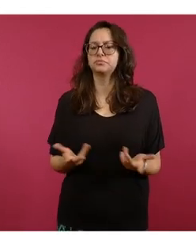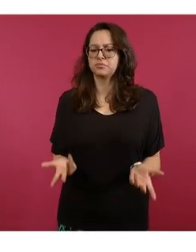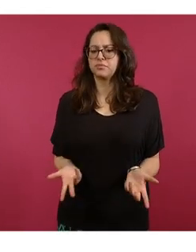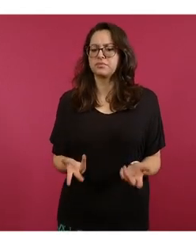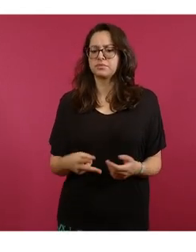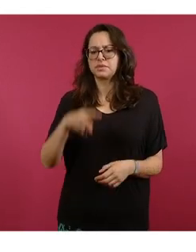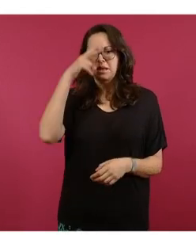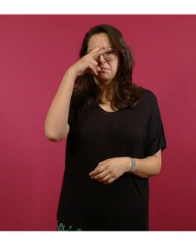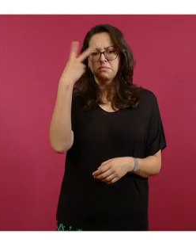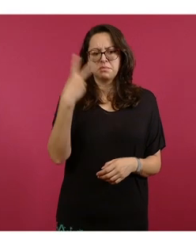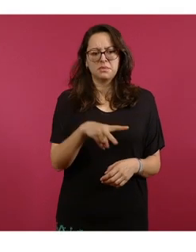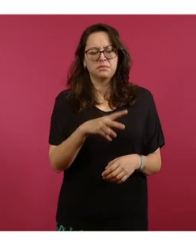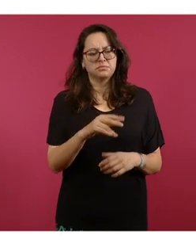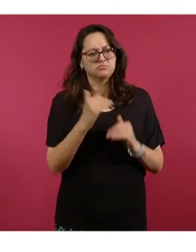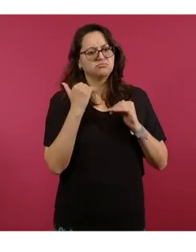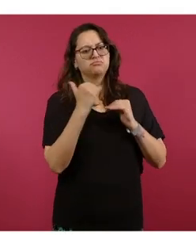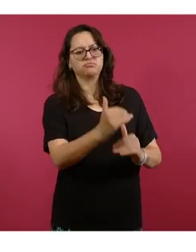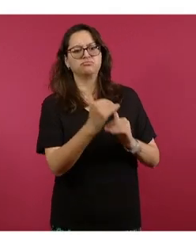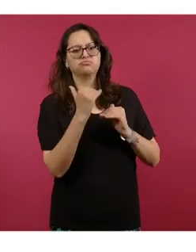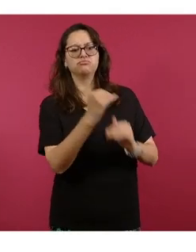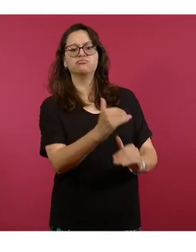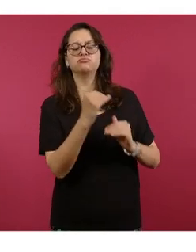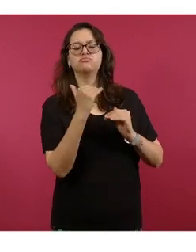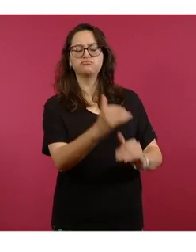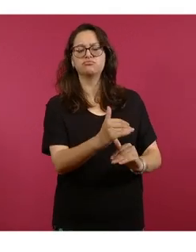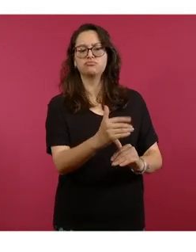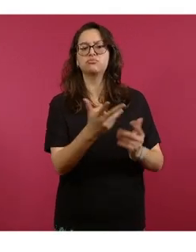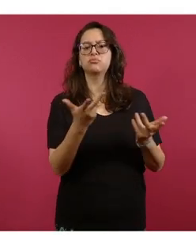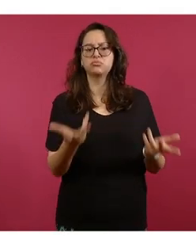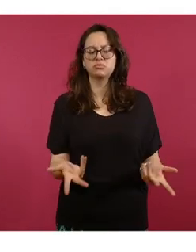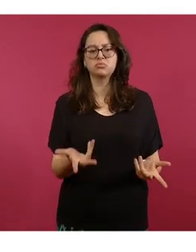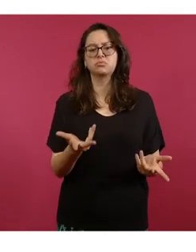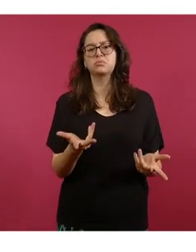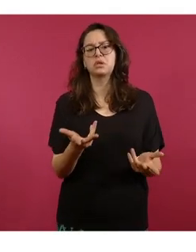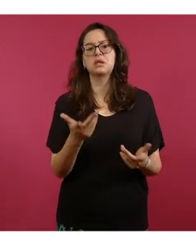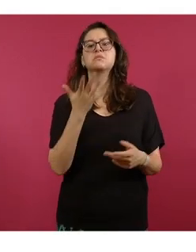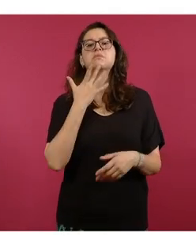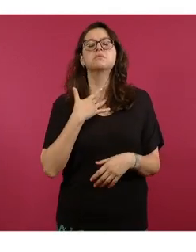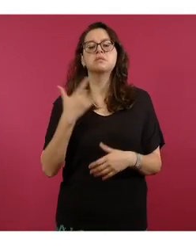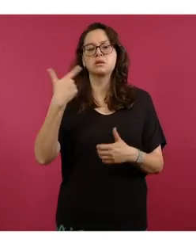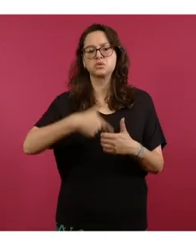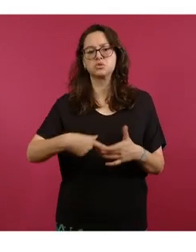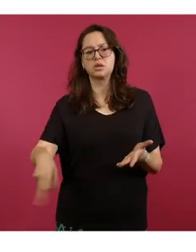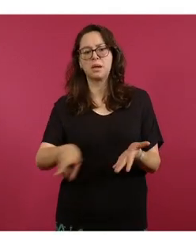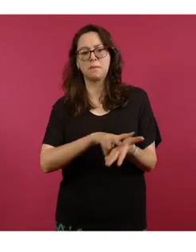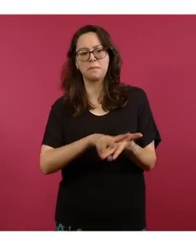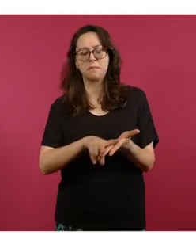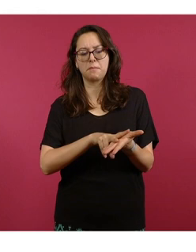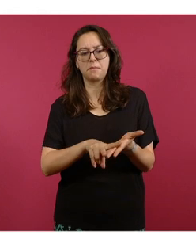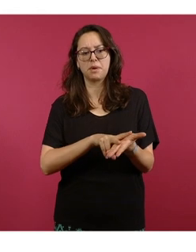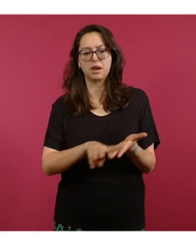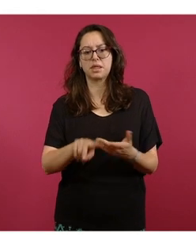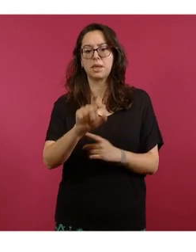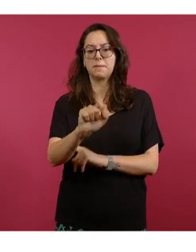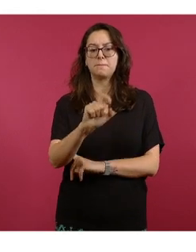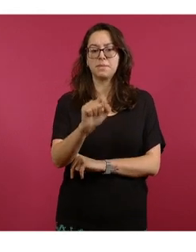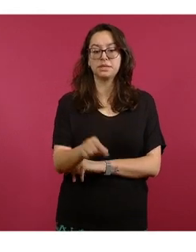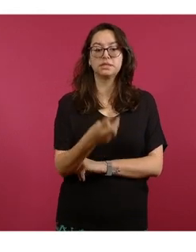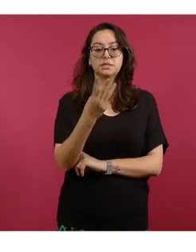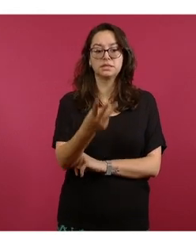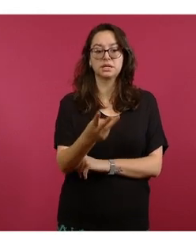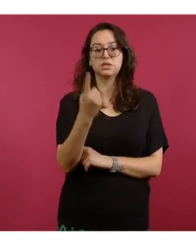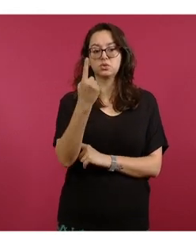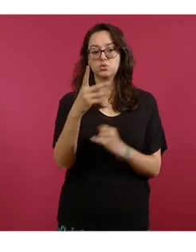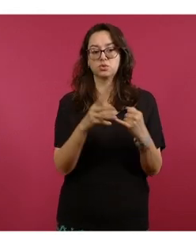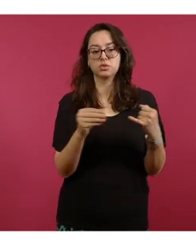parece importante, en donde tuvimos los precios promedio en el caso de la gasolina regular, que estuvo en 23 pesos con un